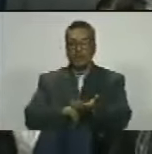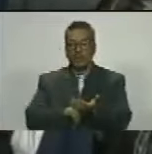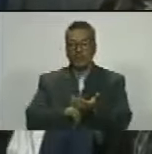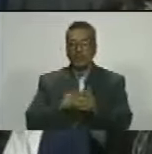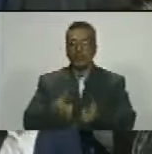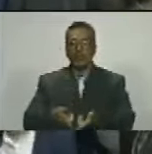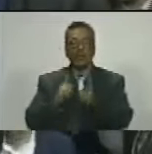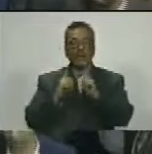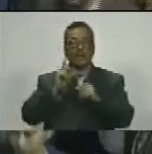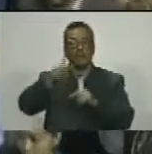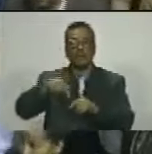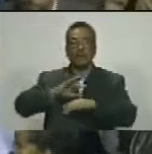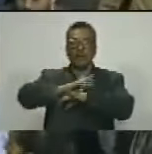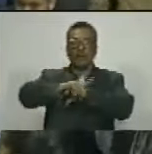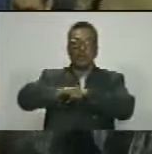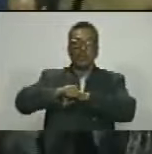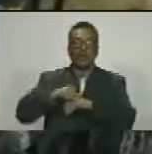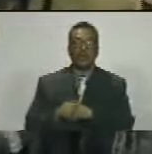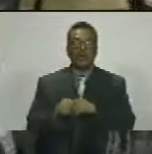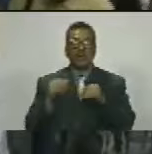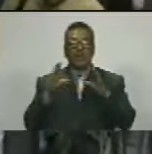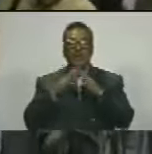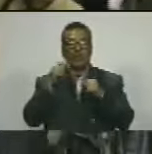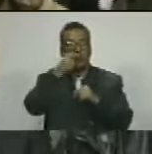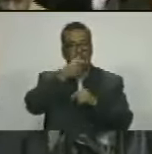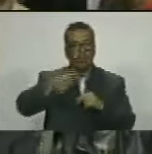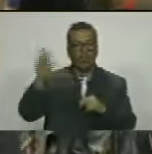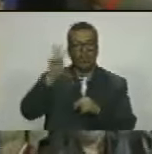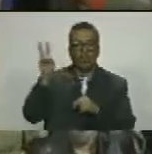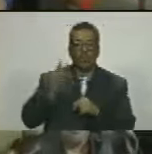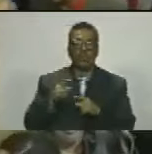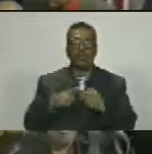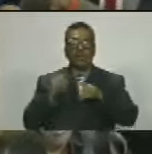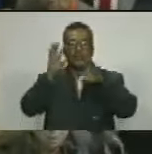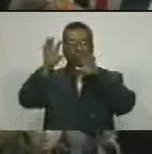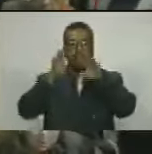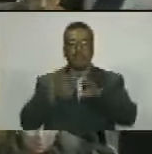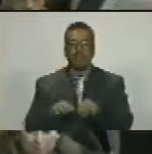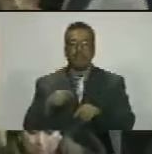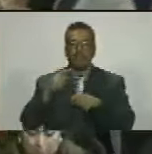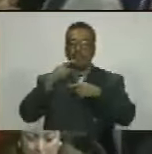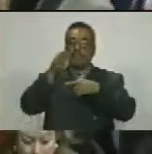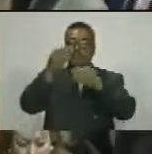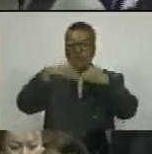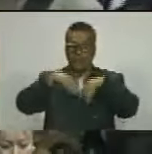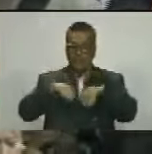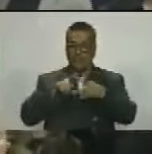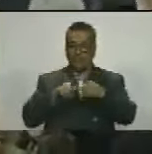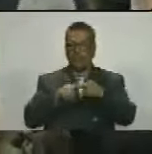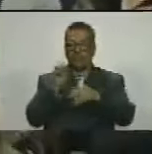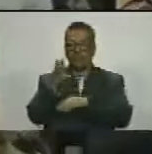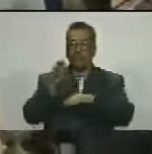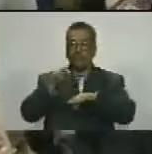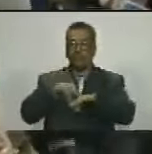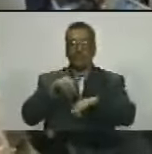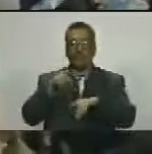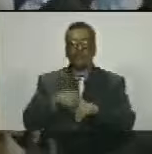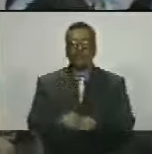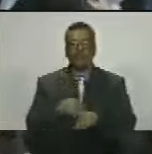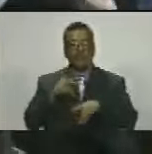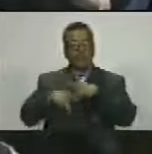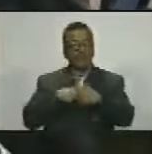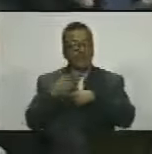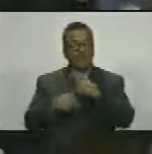autorizaron también el robo de los activos del pueblo venezolano en el exterior seguidamente en esta sesión del día de hoy se